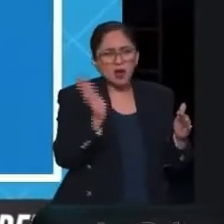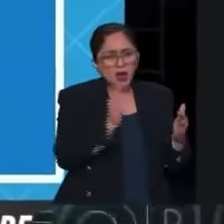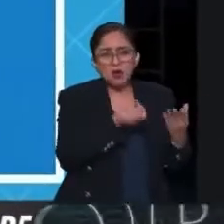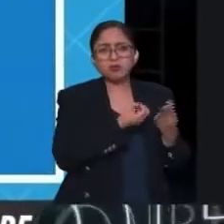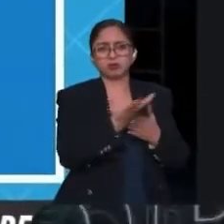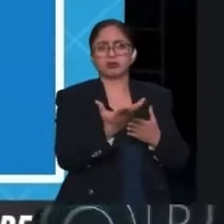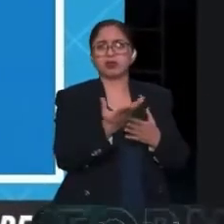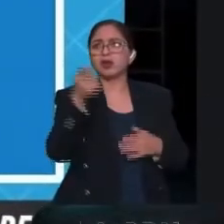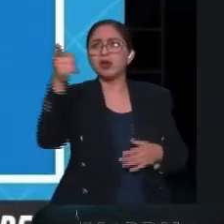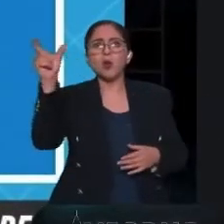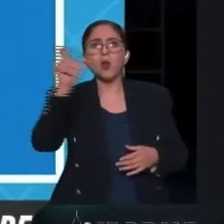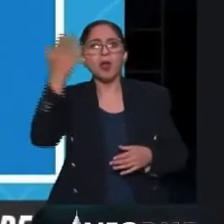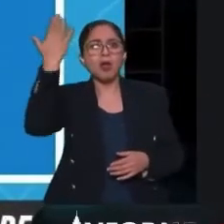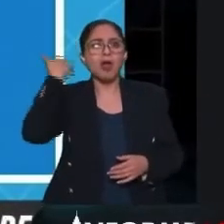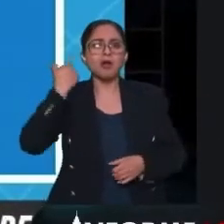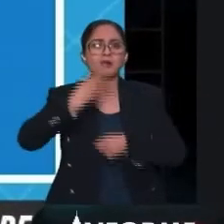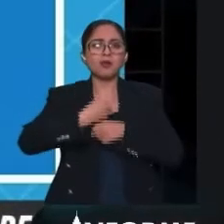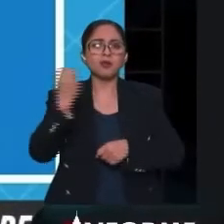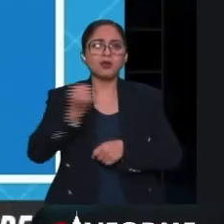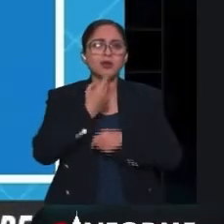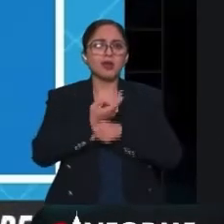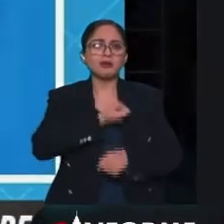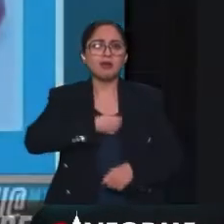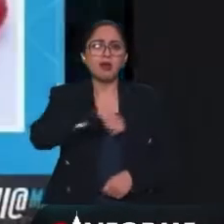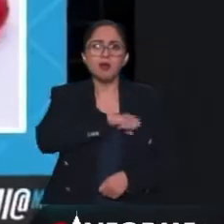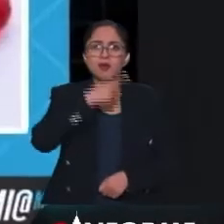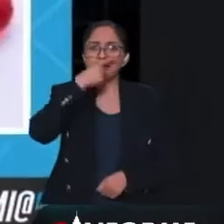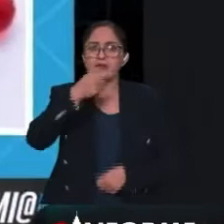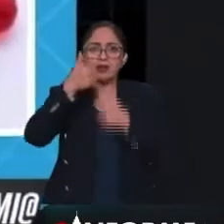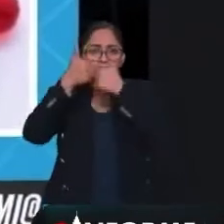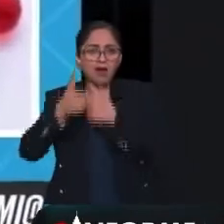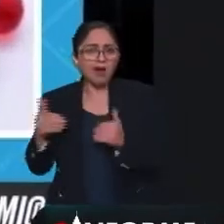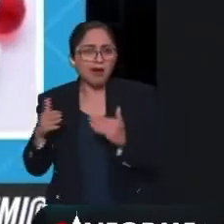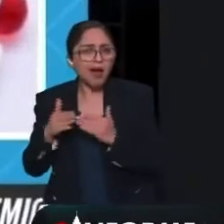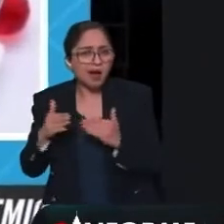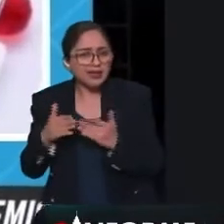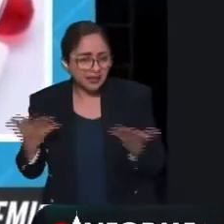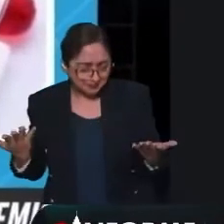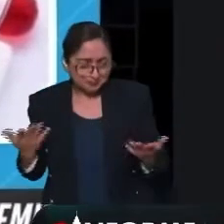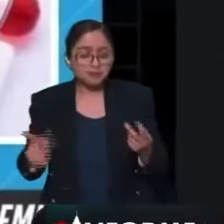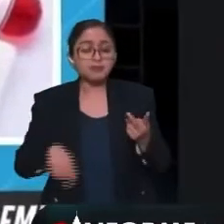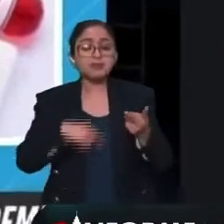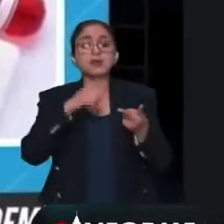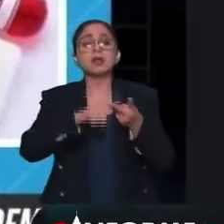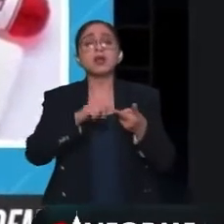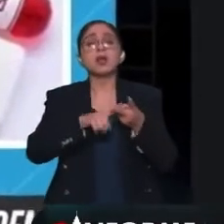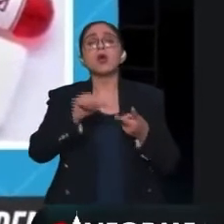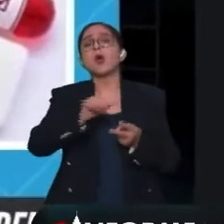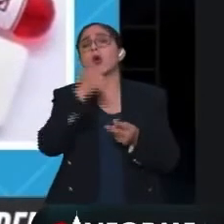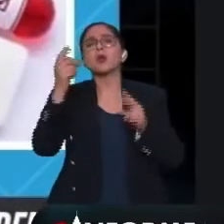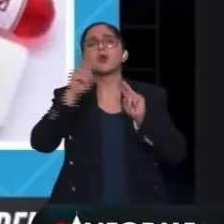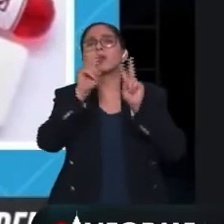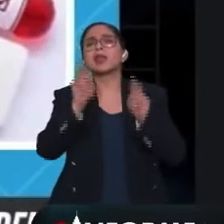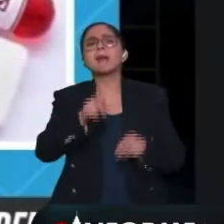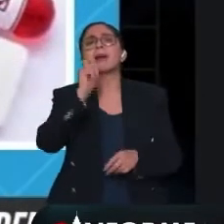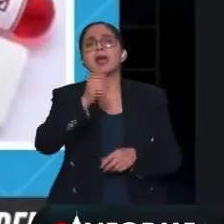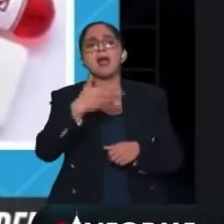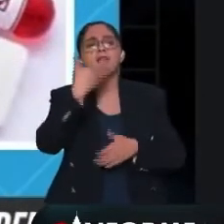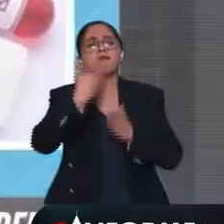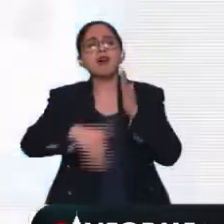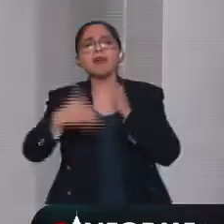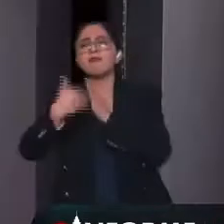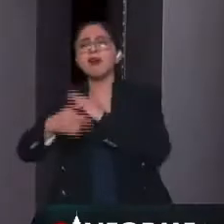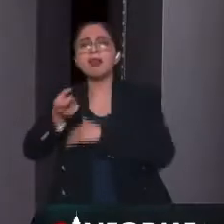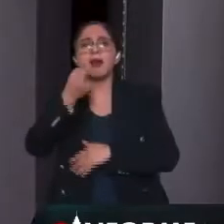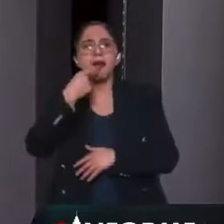Agatel. El segundo subtema en cuanto a salud se refiere era desabasto de medicamentos. Constantemente, desde el 2 de julio